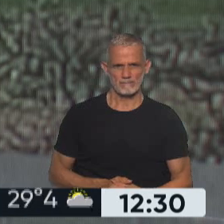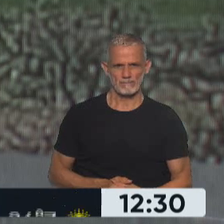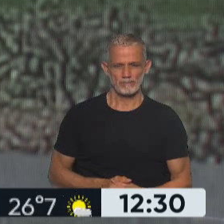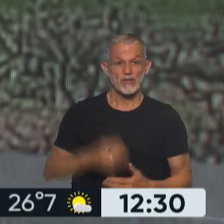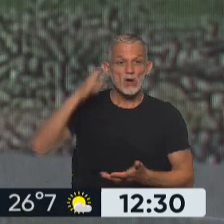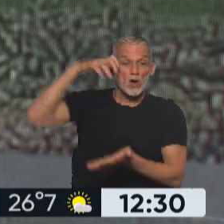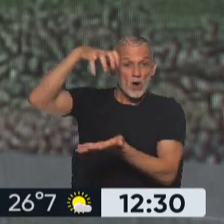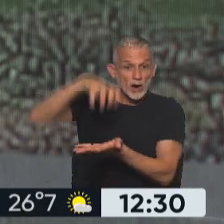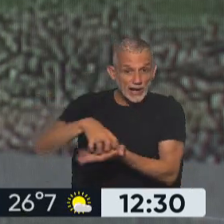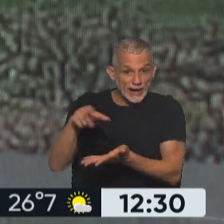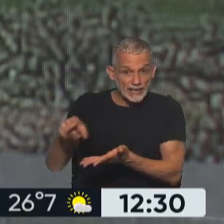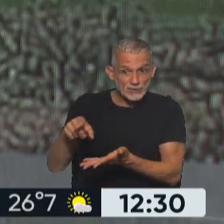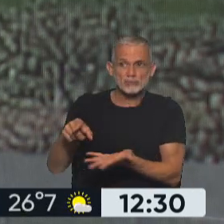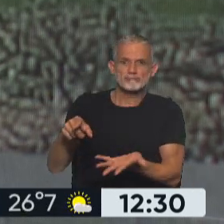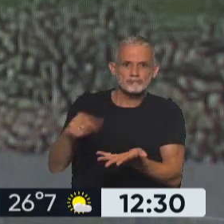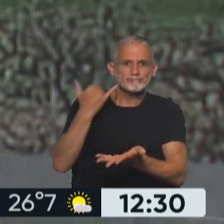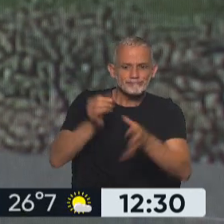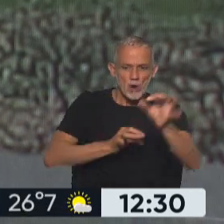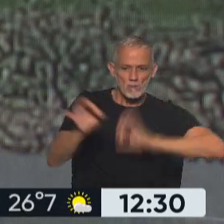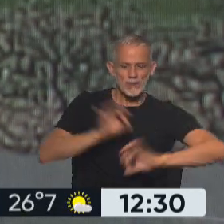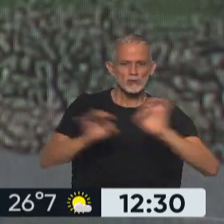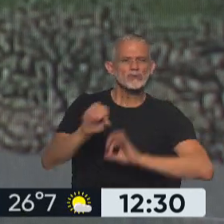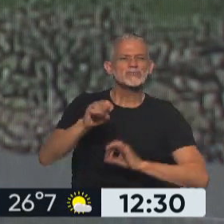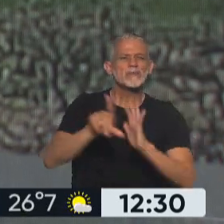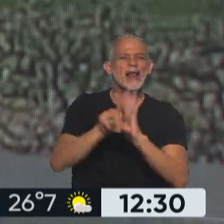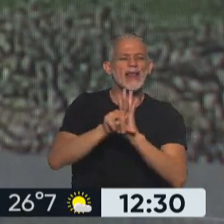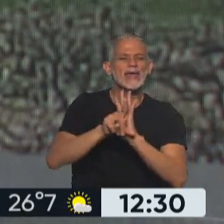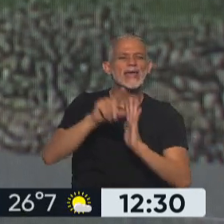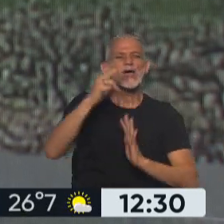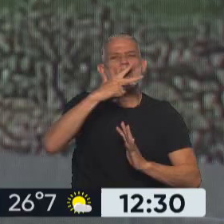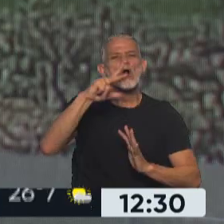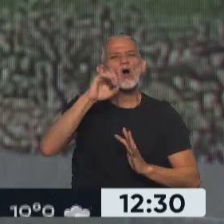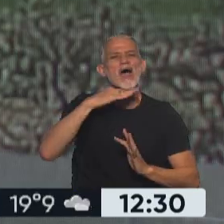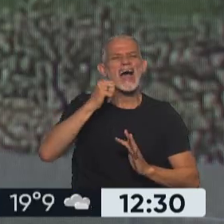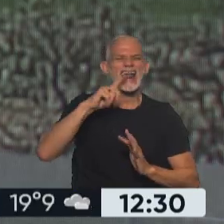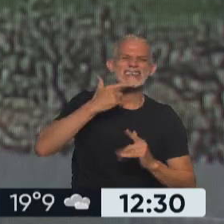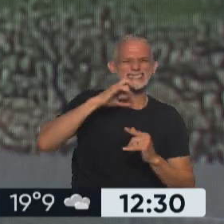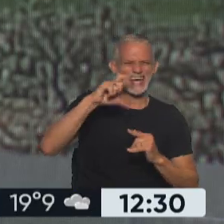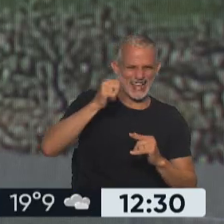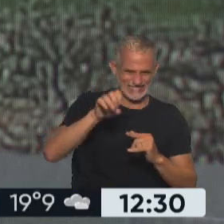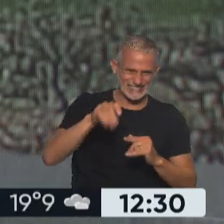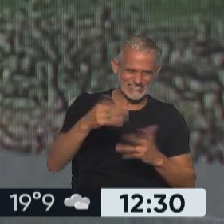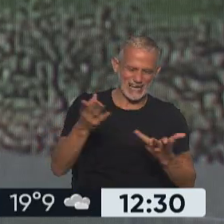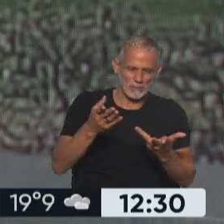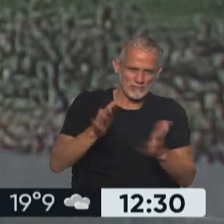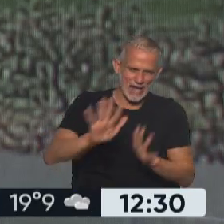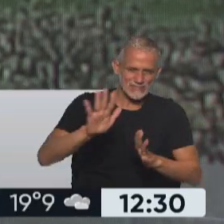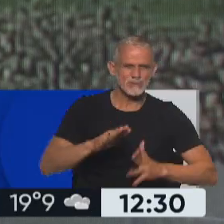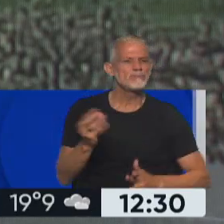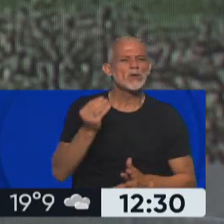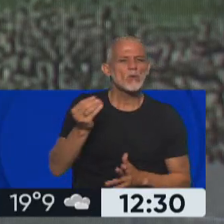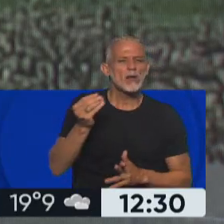Congreso Nacional, ya está el proyecto de la denominada Ley Ojarasca, que tiene otro nombre, pero se la conoce vulgarmente de esa manera.